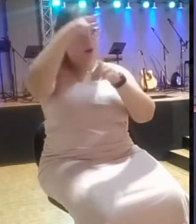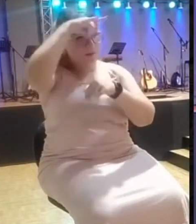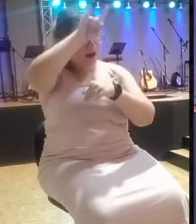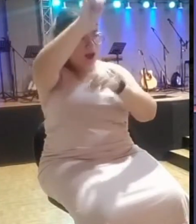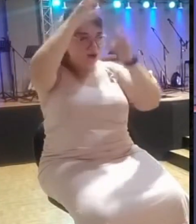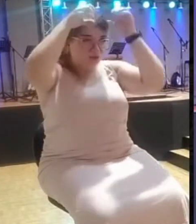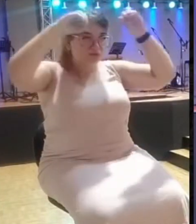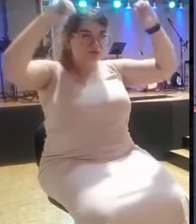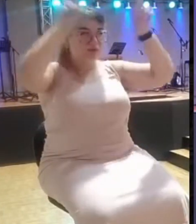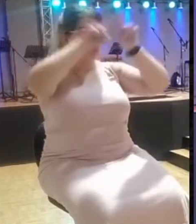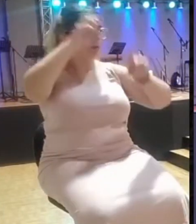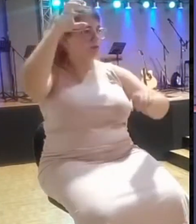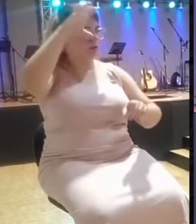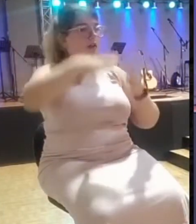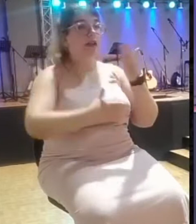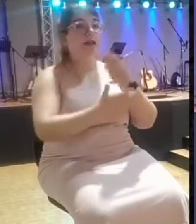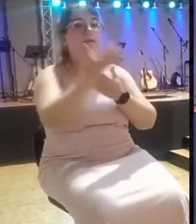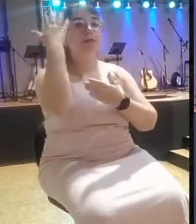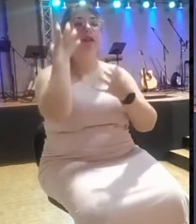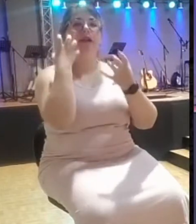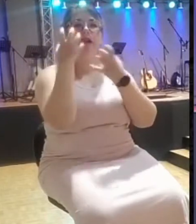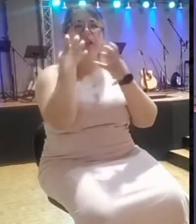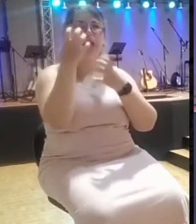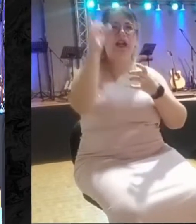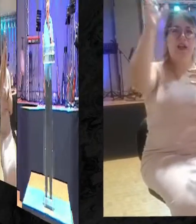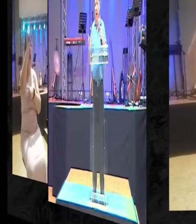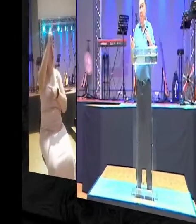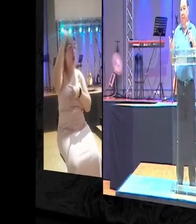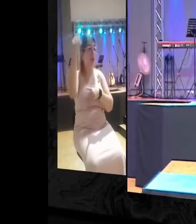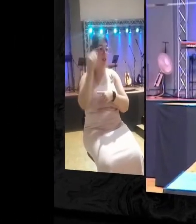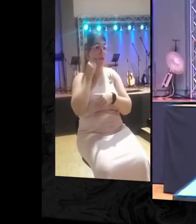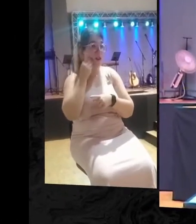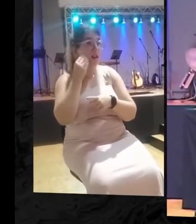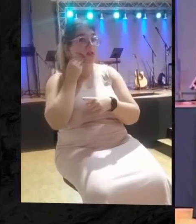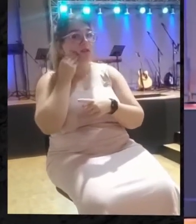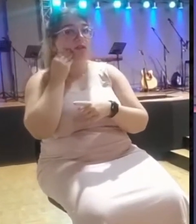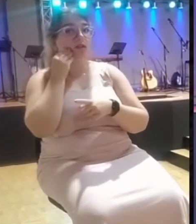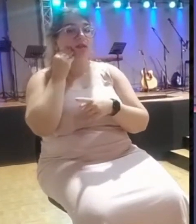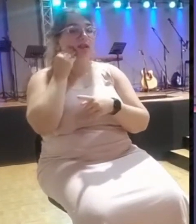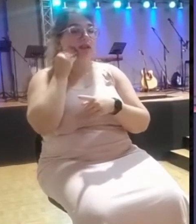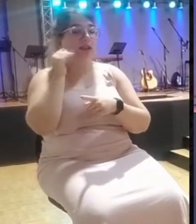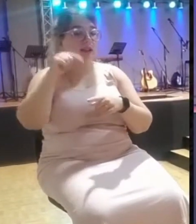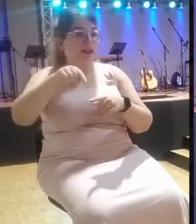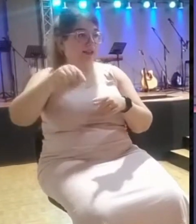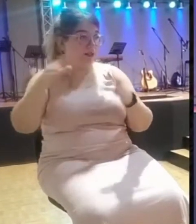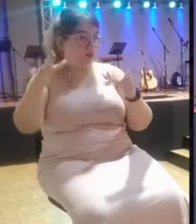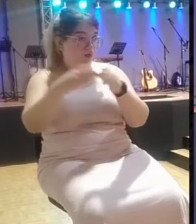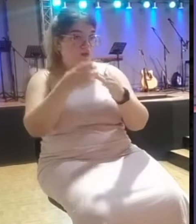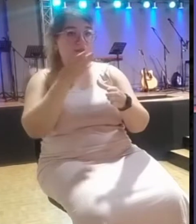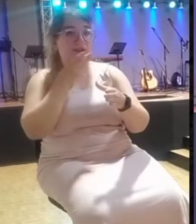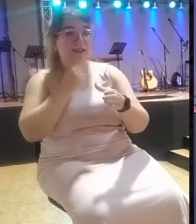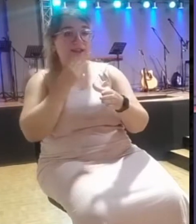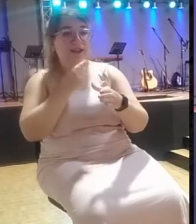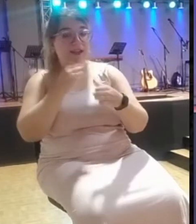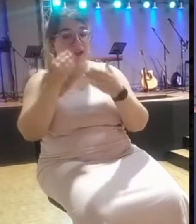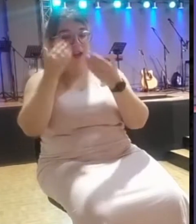Y entonces comenzó a gritar, decir, estos son los dioses que te sacaron de Egipto. Que adoraban la casa de Israel y